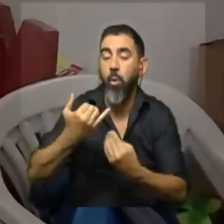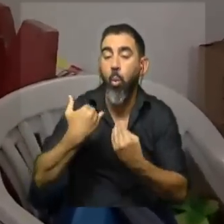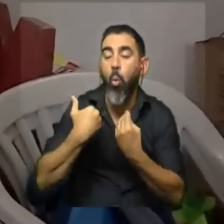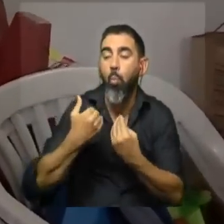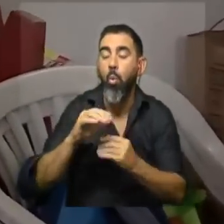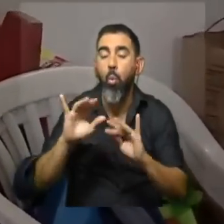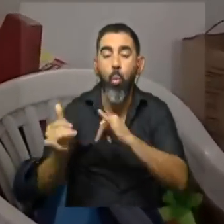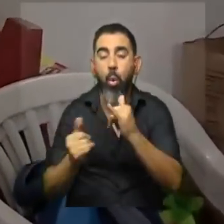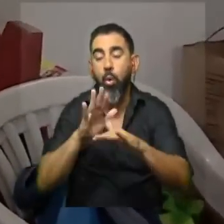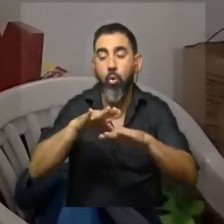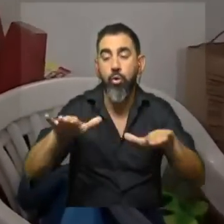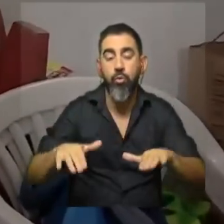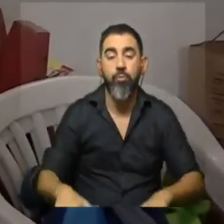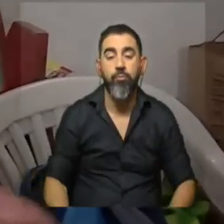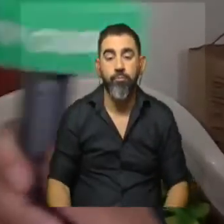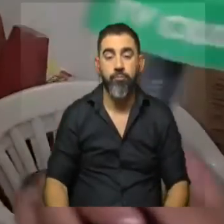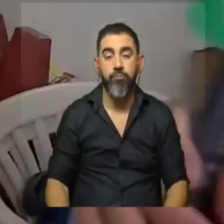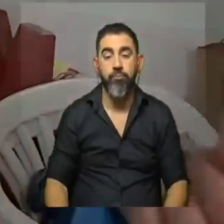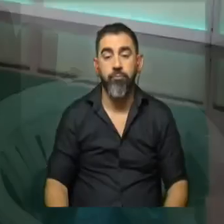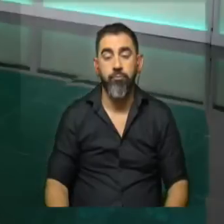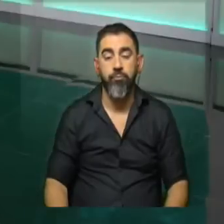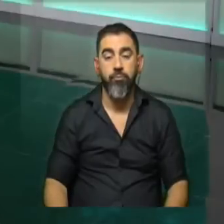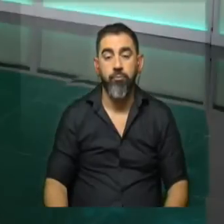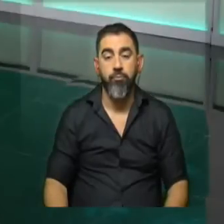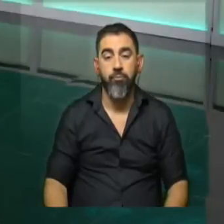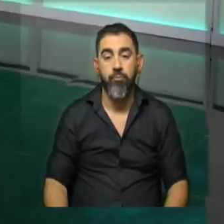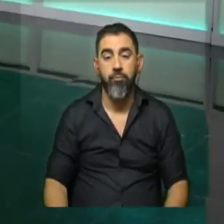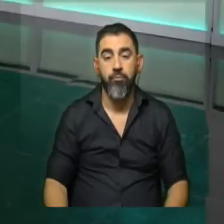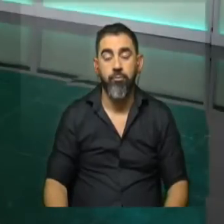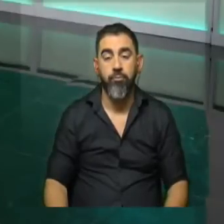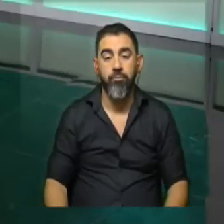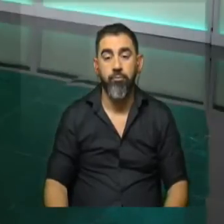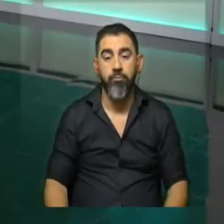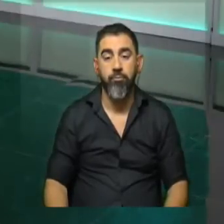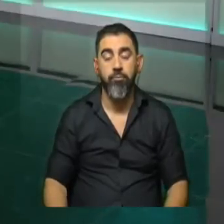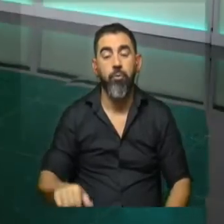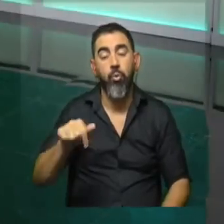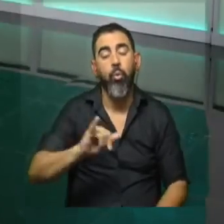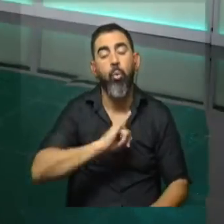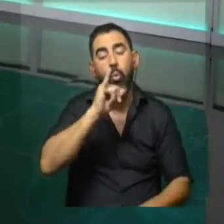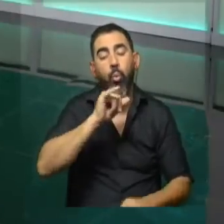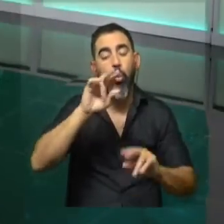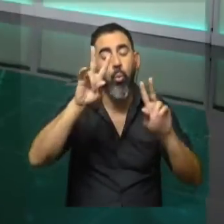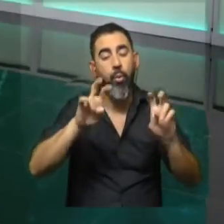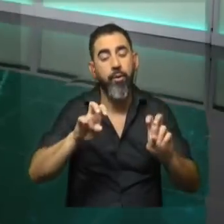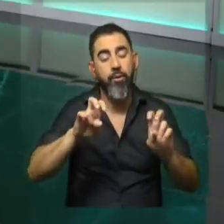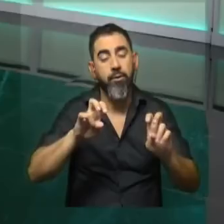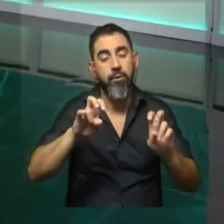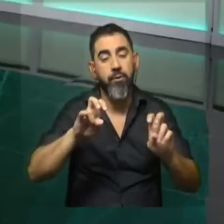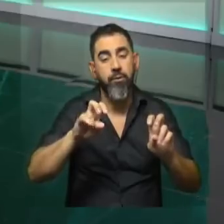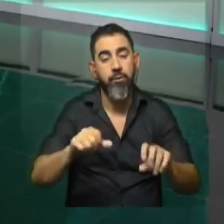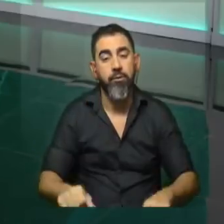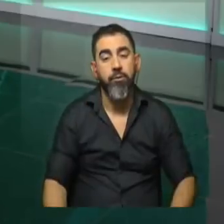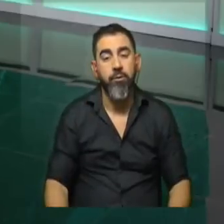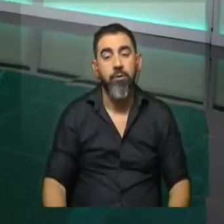llegar los juguetes a los gurises. Bueno, un asunto que les contábamos hoy en el arranque de esta primera edición de MBD